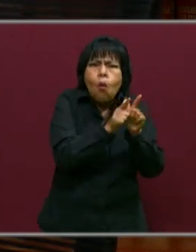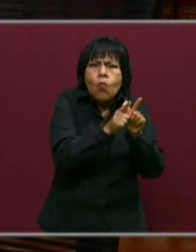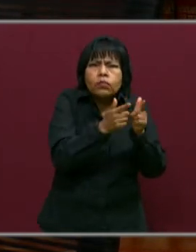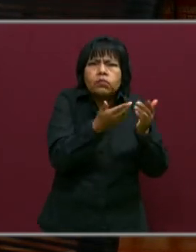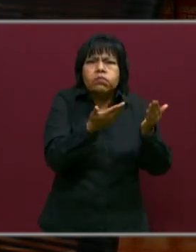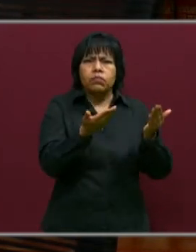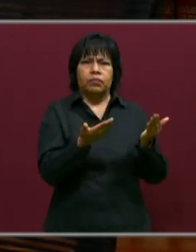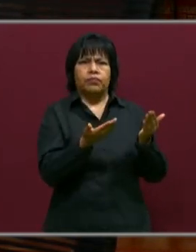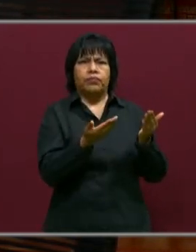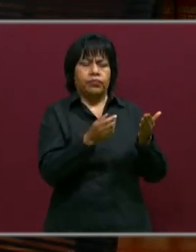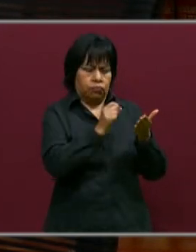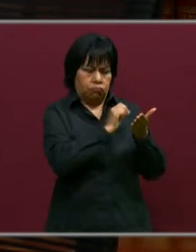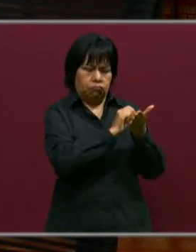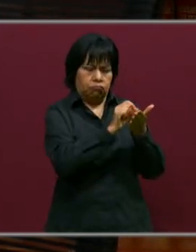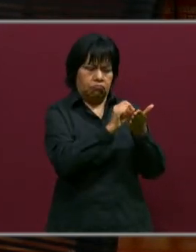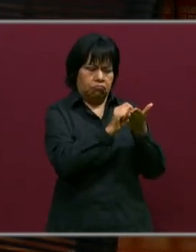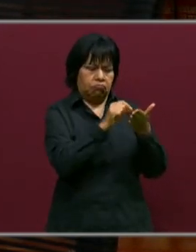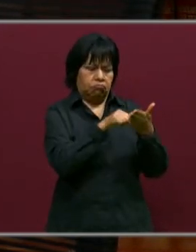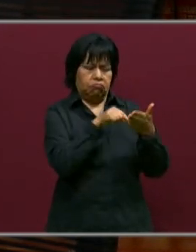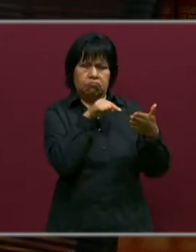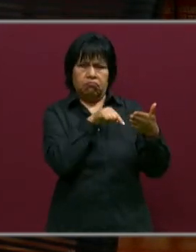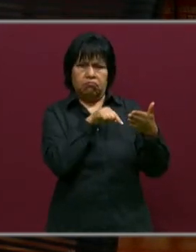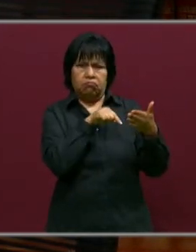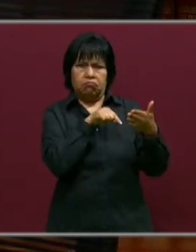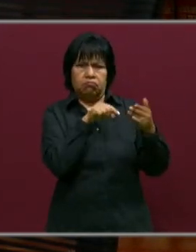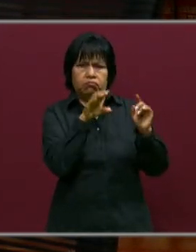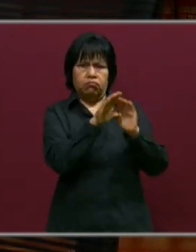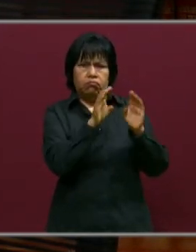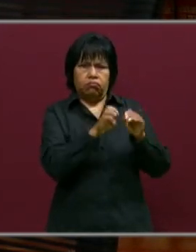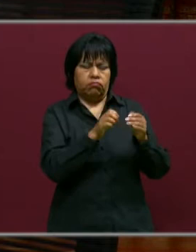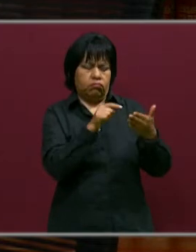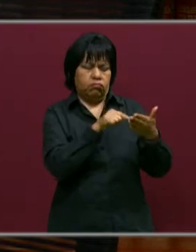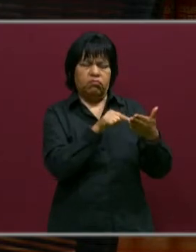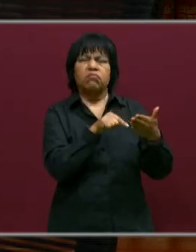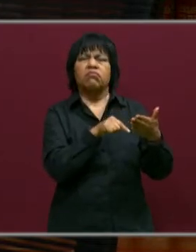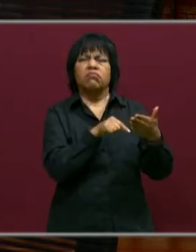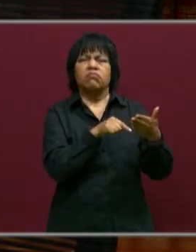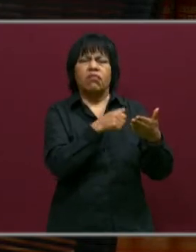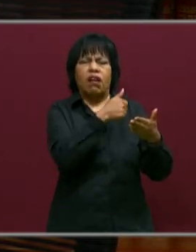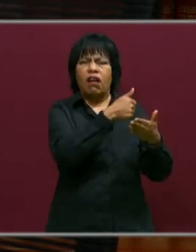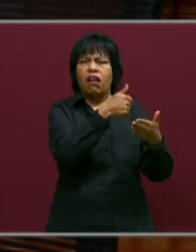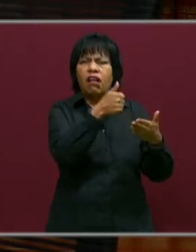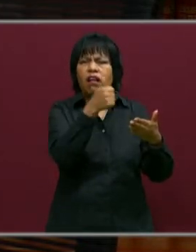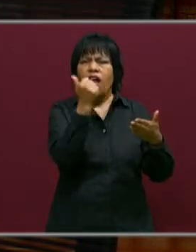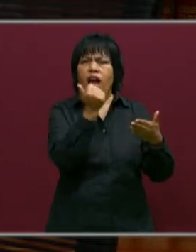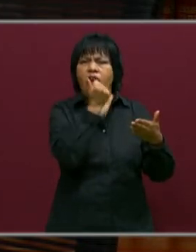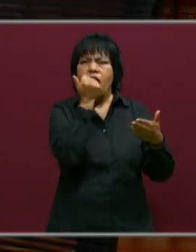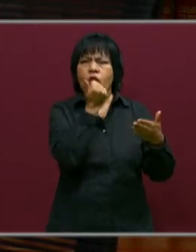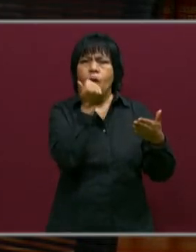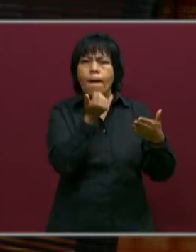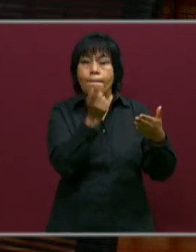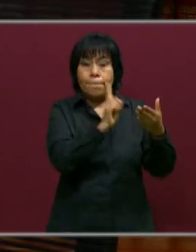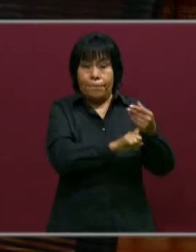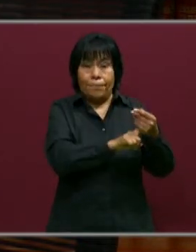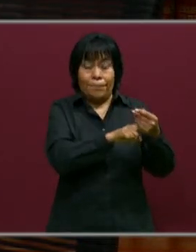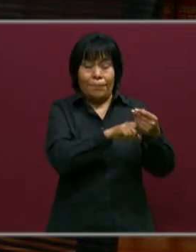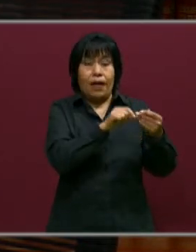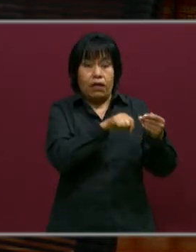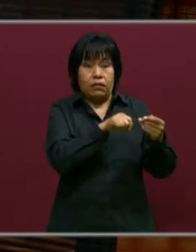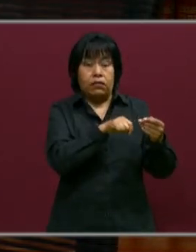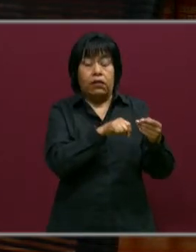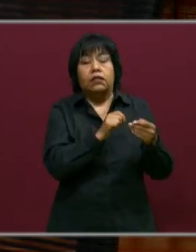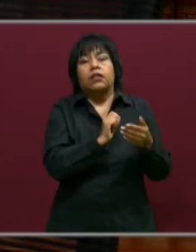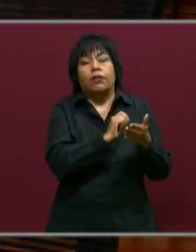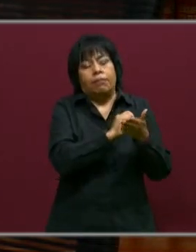en esas fichas vamos a describir en qué condiciones se encuentra cada uno, qué estatus se encuentra cada uno de nuestros